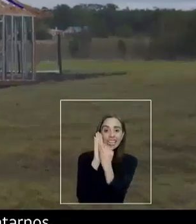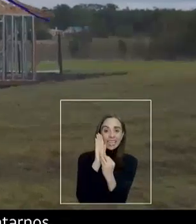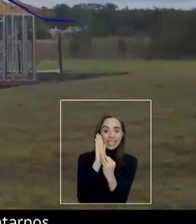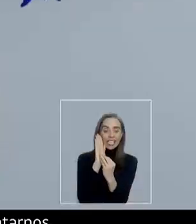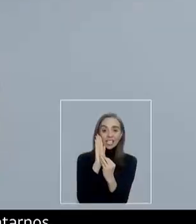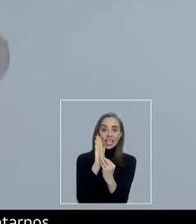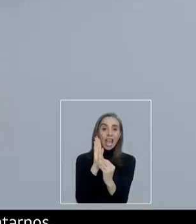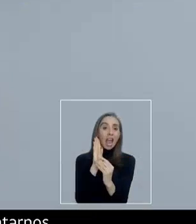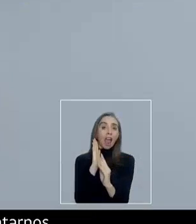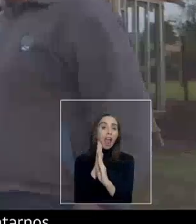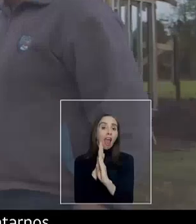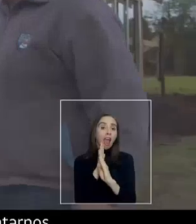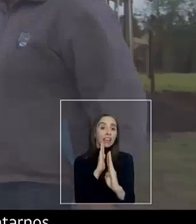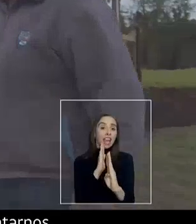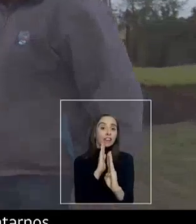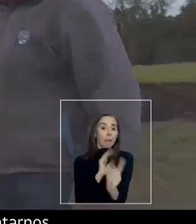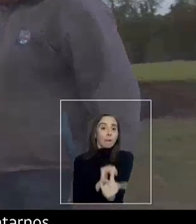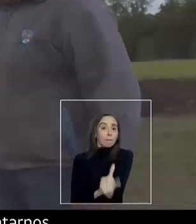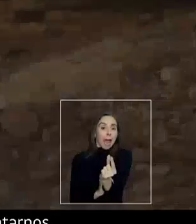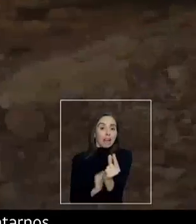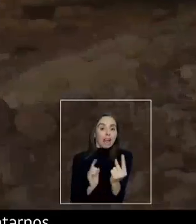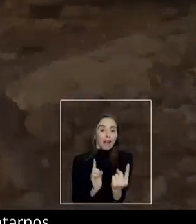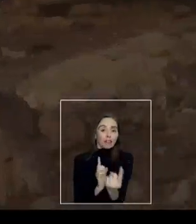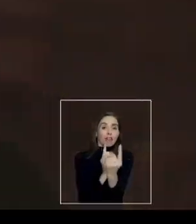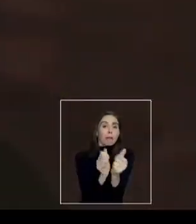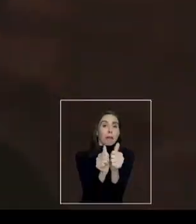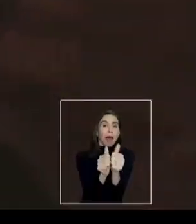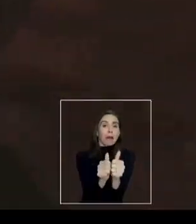rectas, porque es la forma más corta para juntarnos.